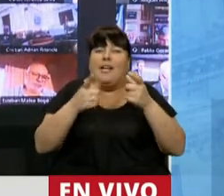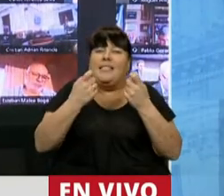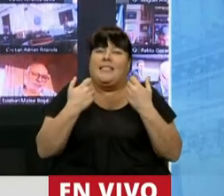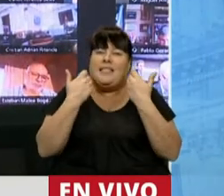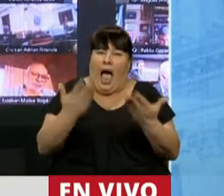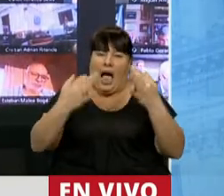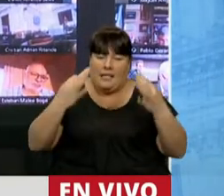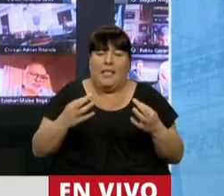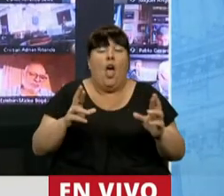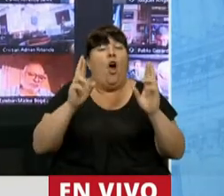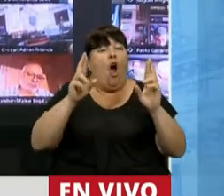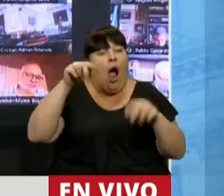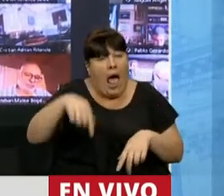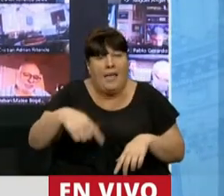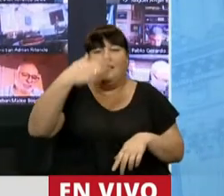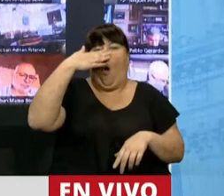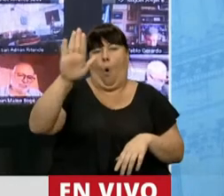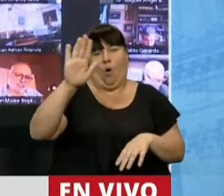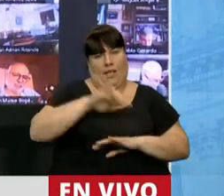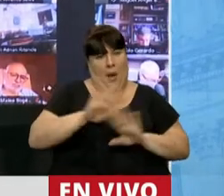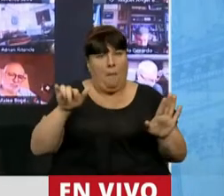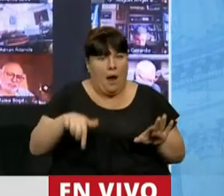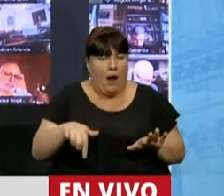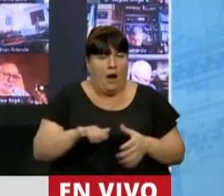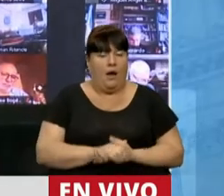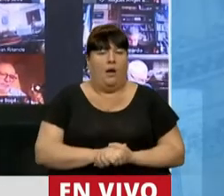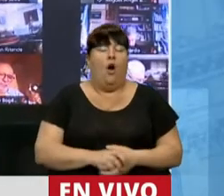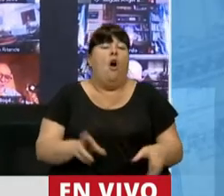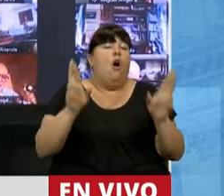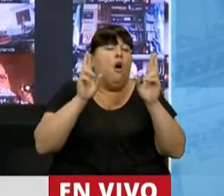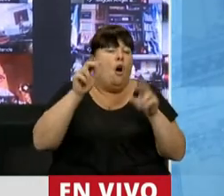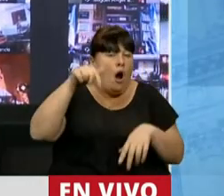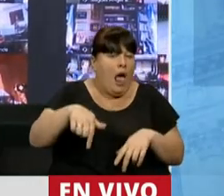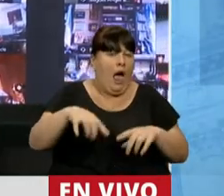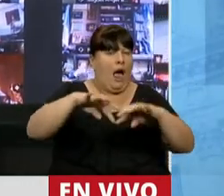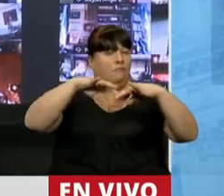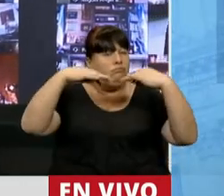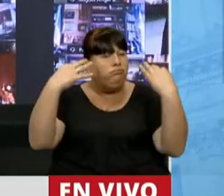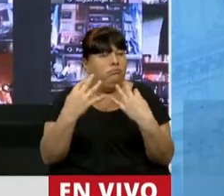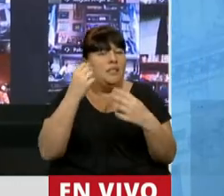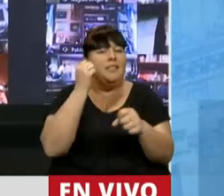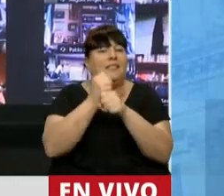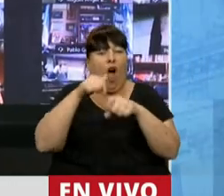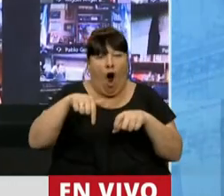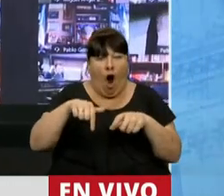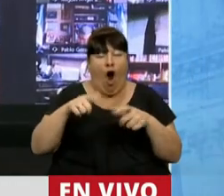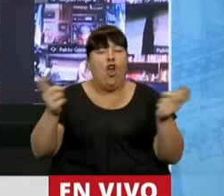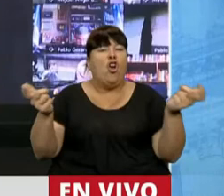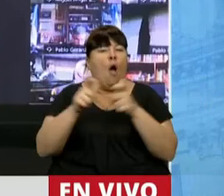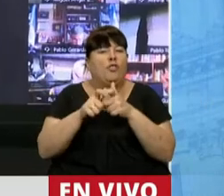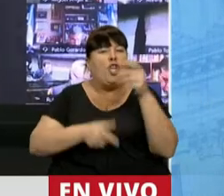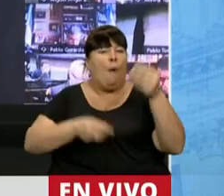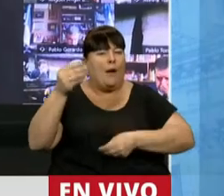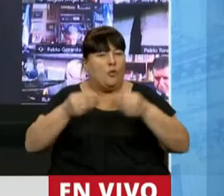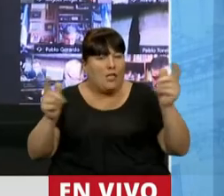merece. Espero que esta sea la última vez. Espero que el plenario que funcionó hoy de la Comisión de